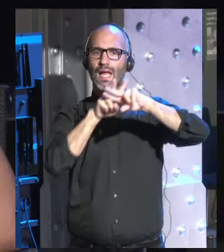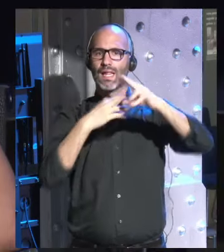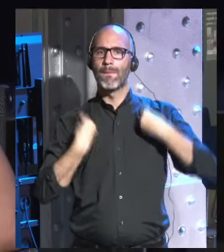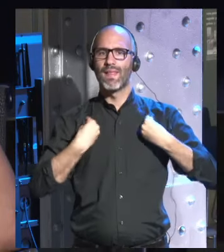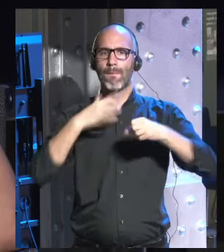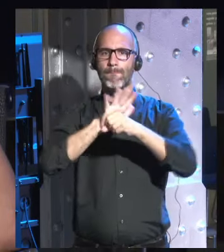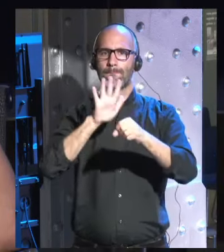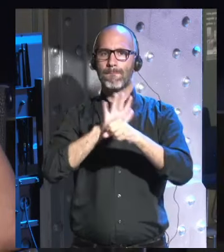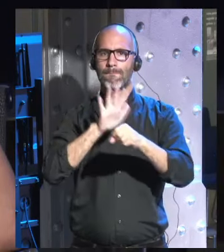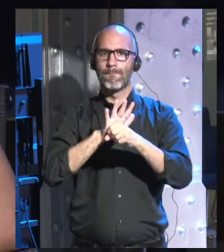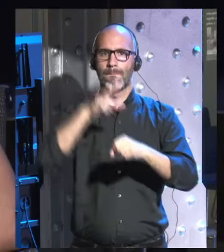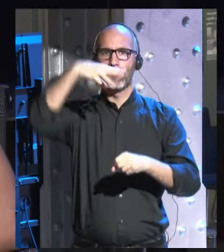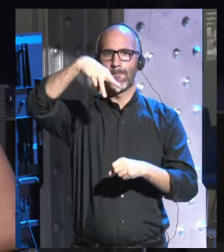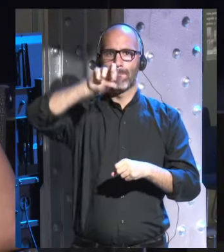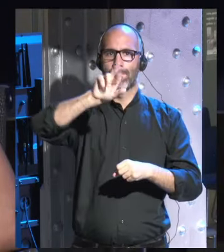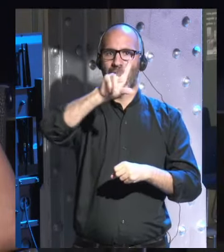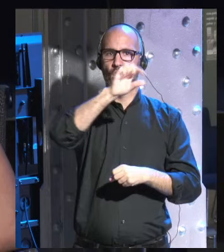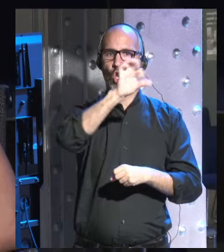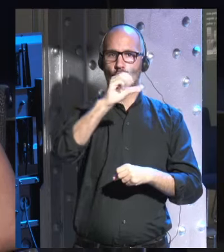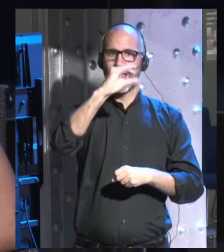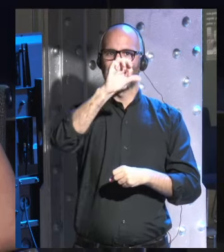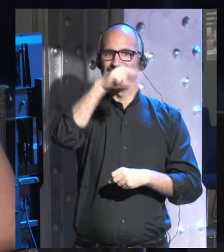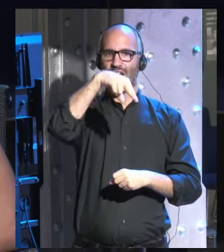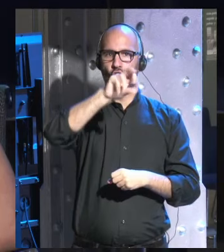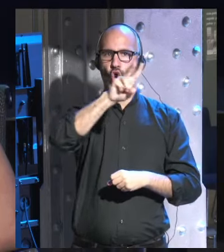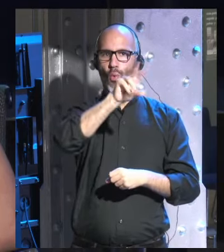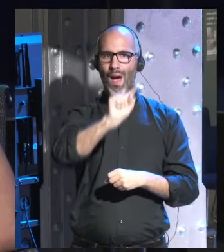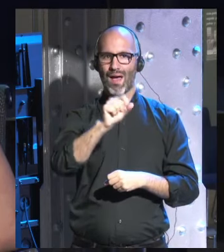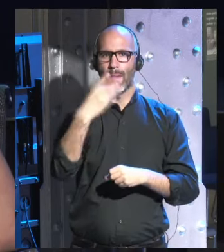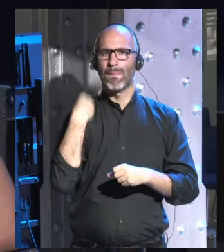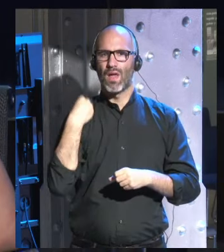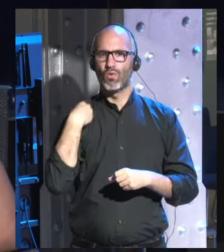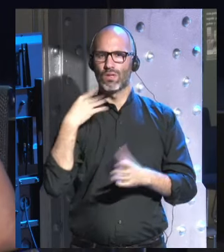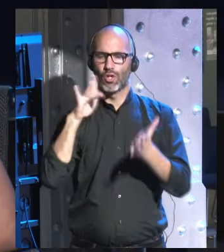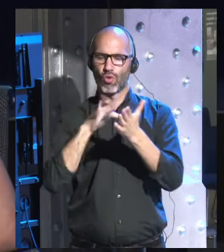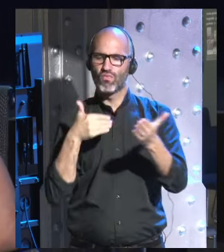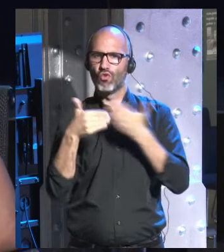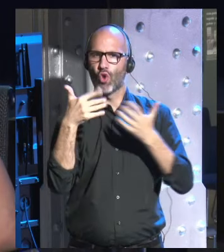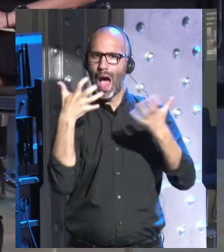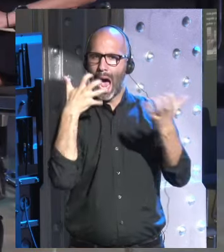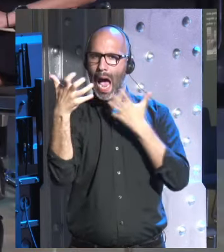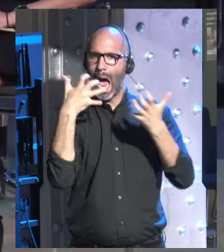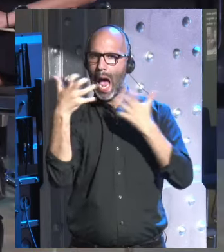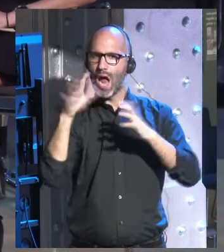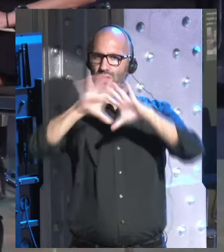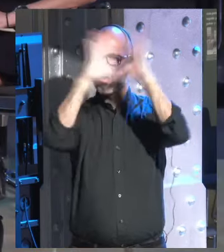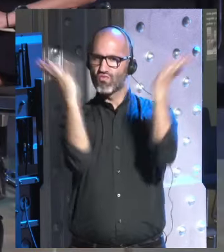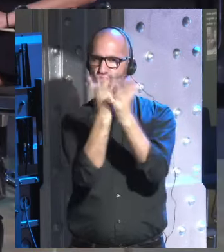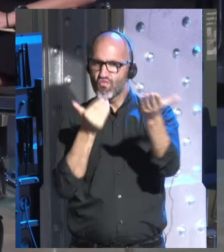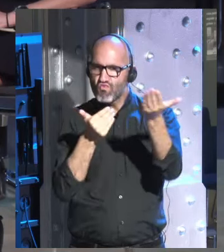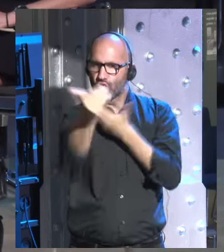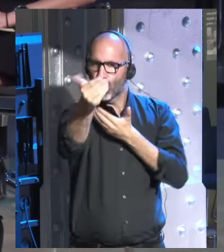vida en martes es de Marlos Adacasanova que pregunta ¿tendrá cabida el arte en ese futuro tecnológico?